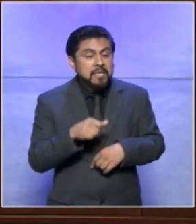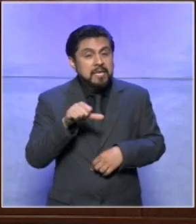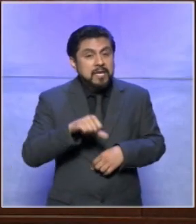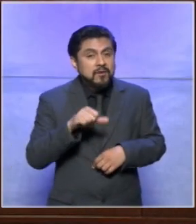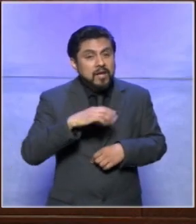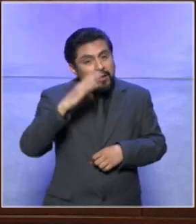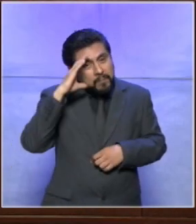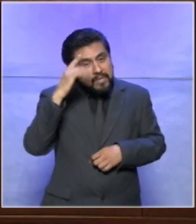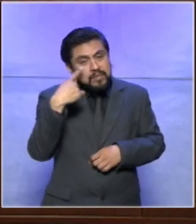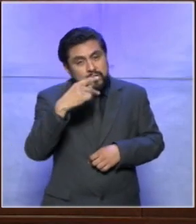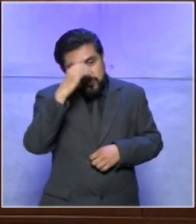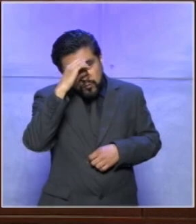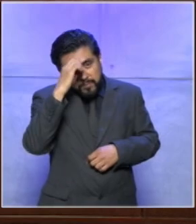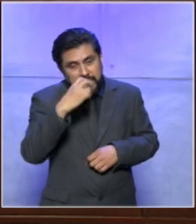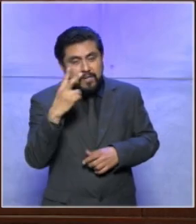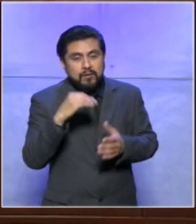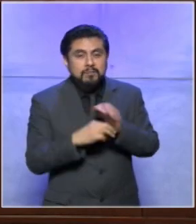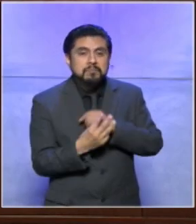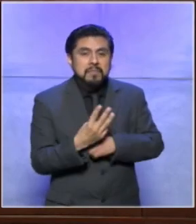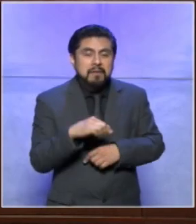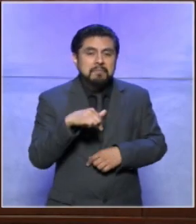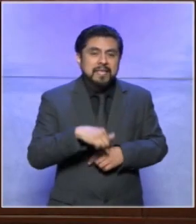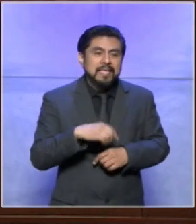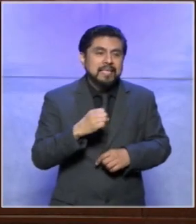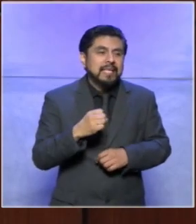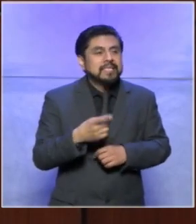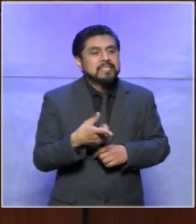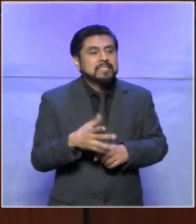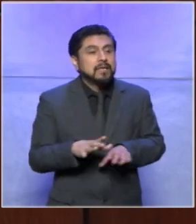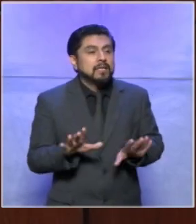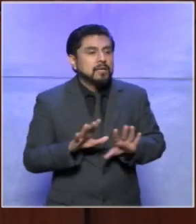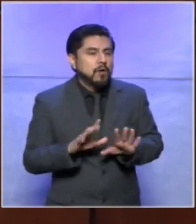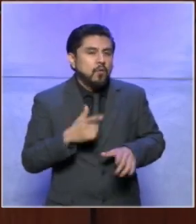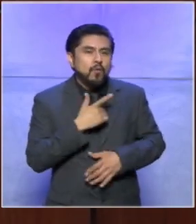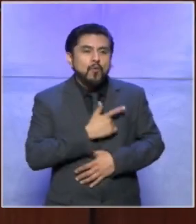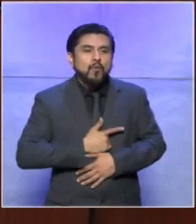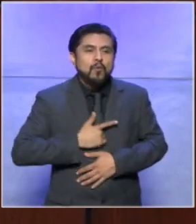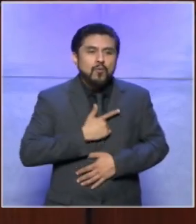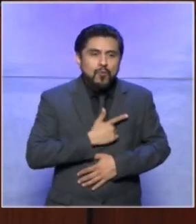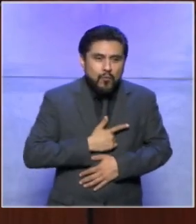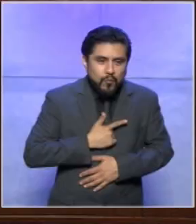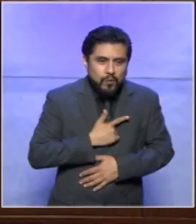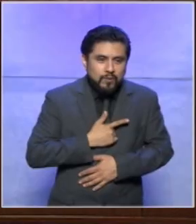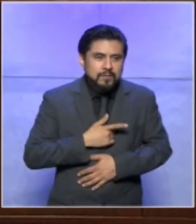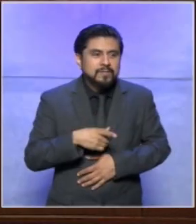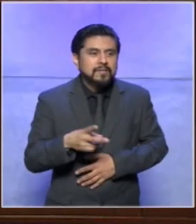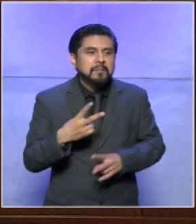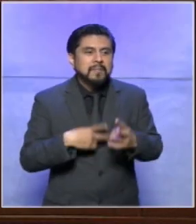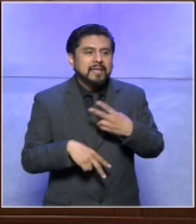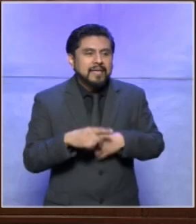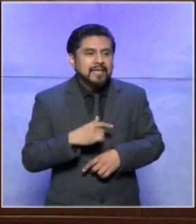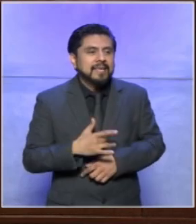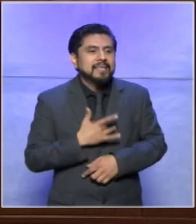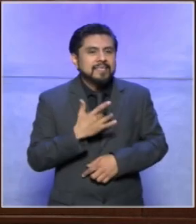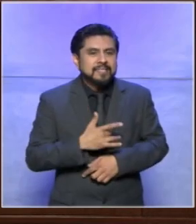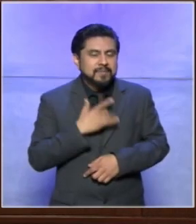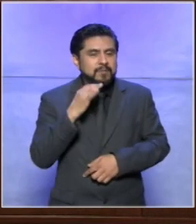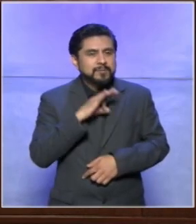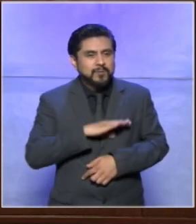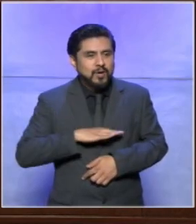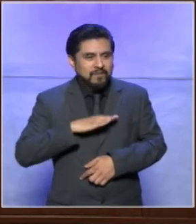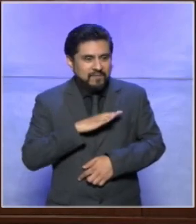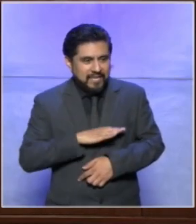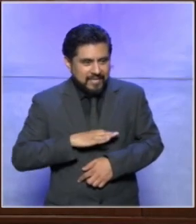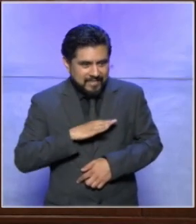tribunal electoral infantil 2023 de este máximo órgano jurisdiccional es todo un gusto un honor que nos estén acompañando nos sentimos muy